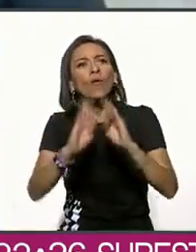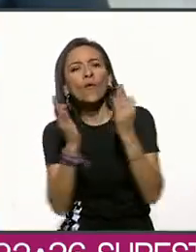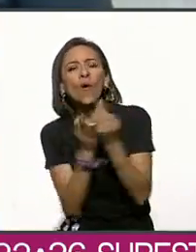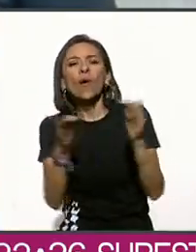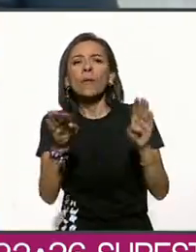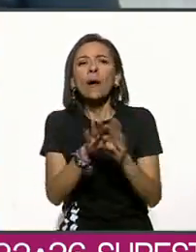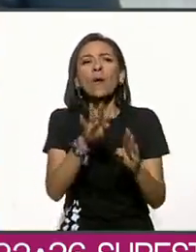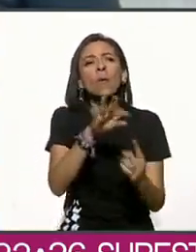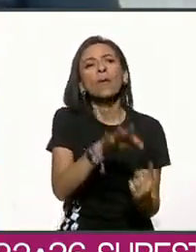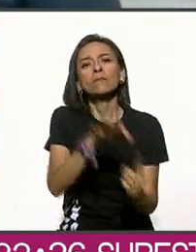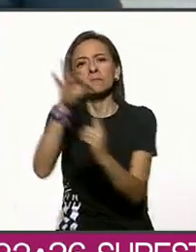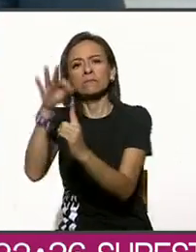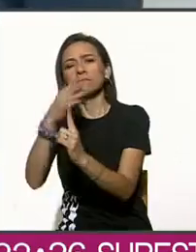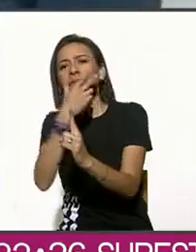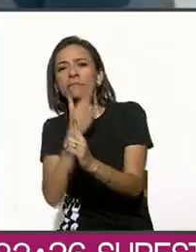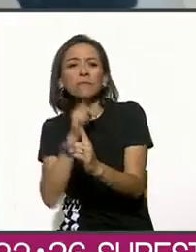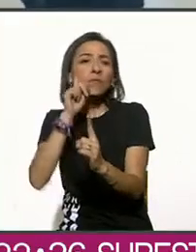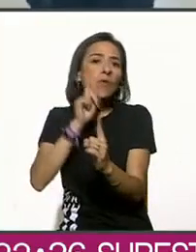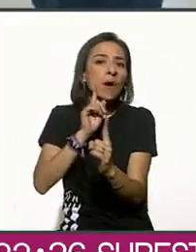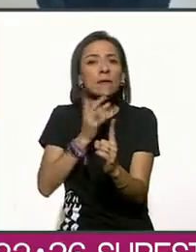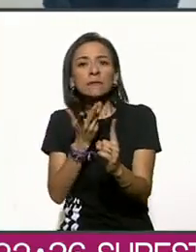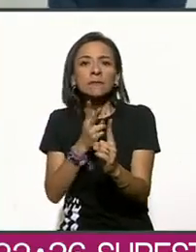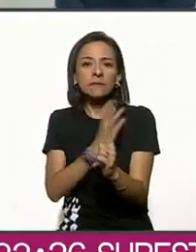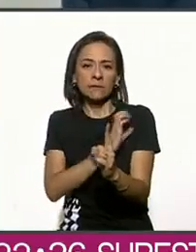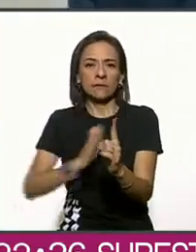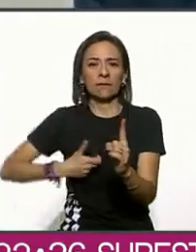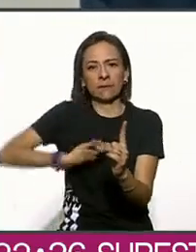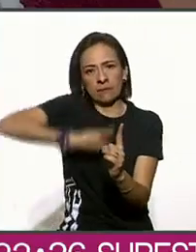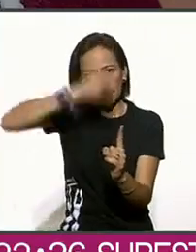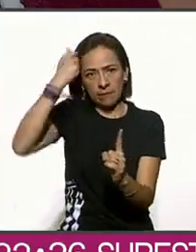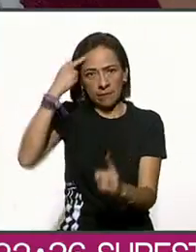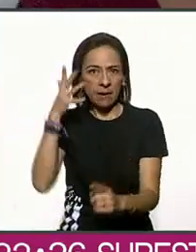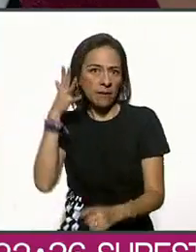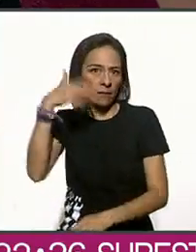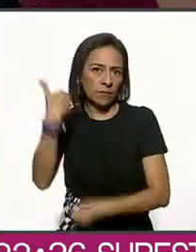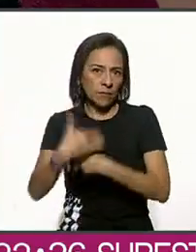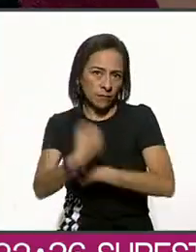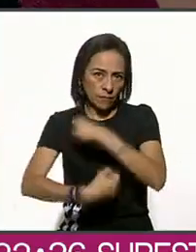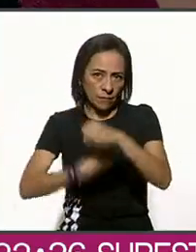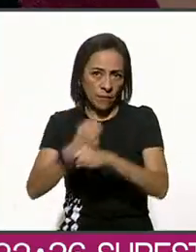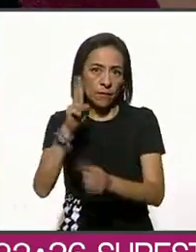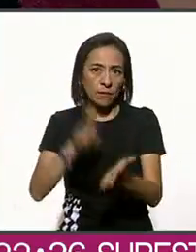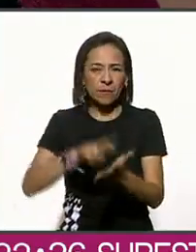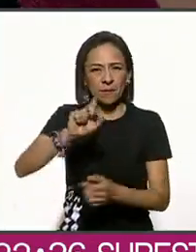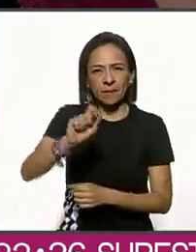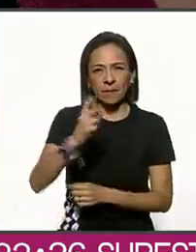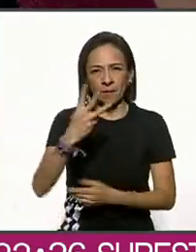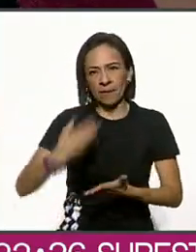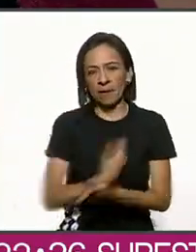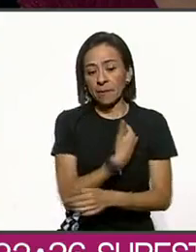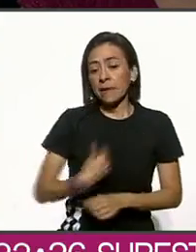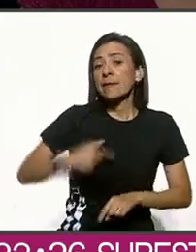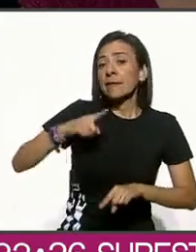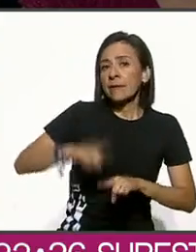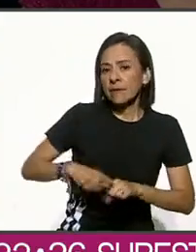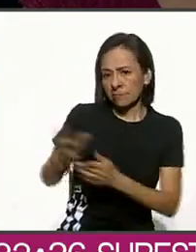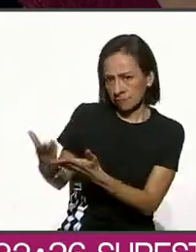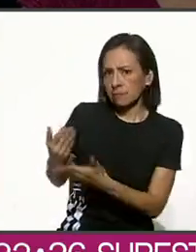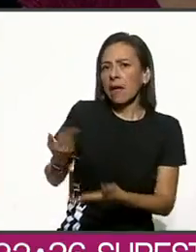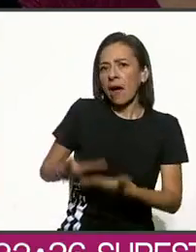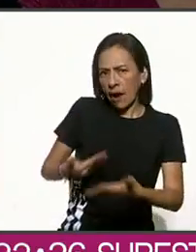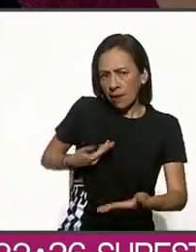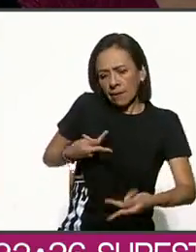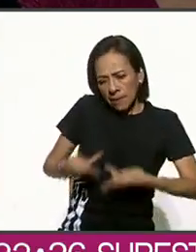candidato o candidata presidencial para 2024. Nosotros estamos construyendo una propuesta para el 2024.